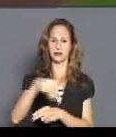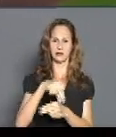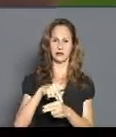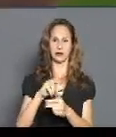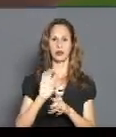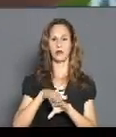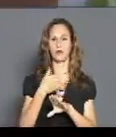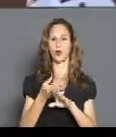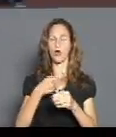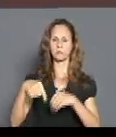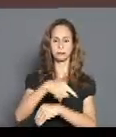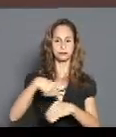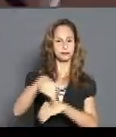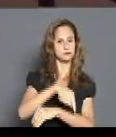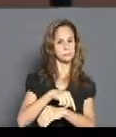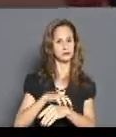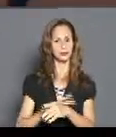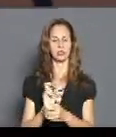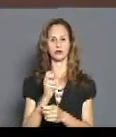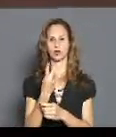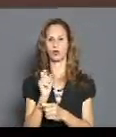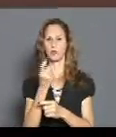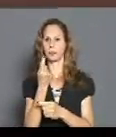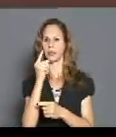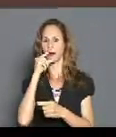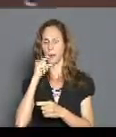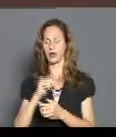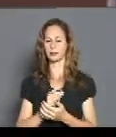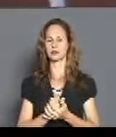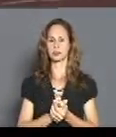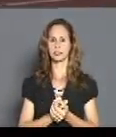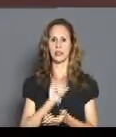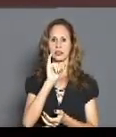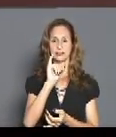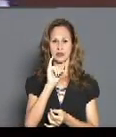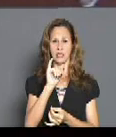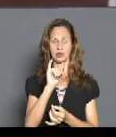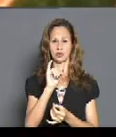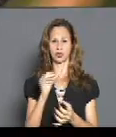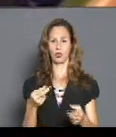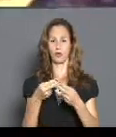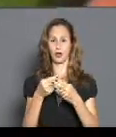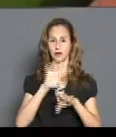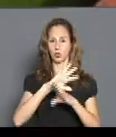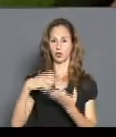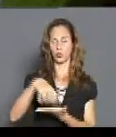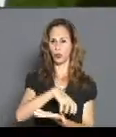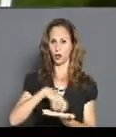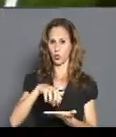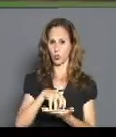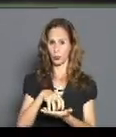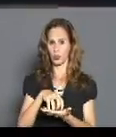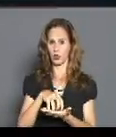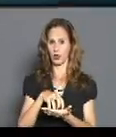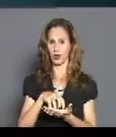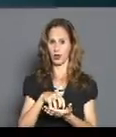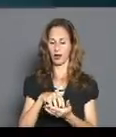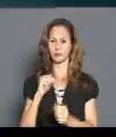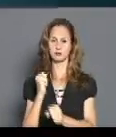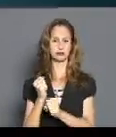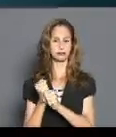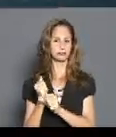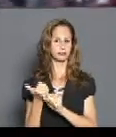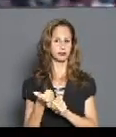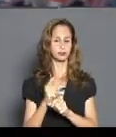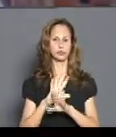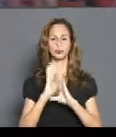remolcador de Freddie Freeman con Soler en primera. En el séptimo inning marcaron la última con un vuelacerca solitario de Freeman, de ataque para el trabajo